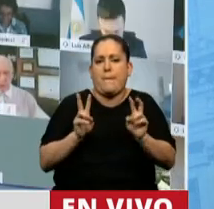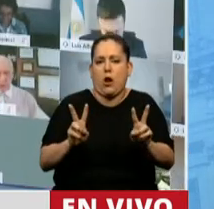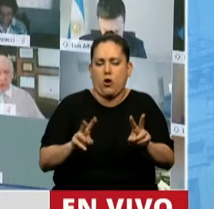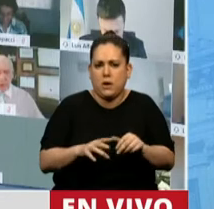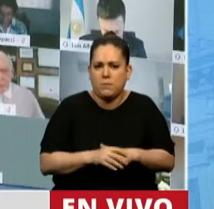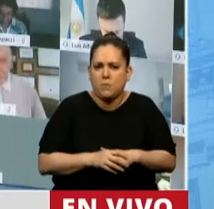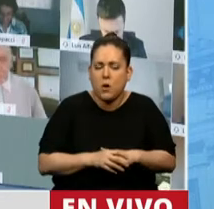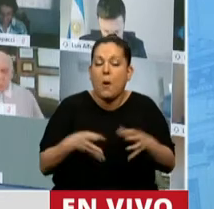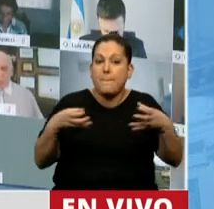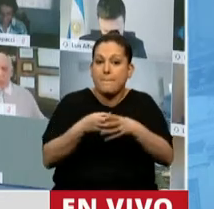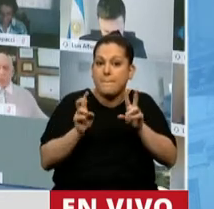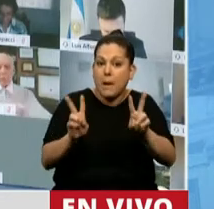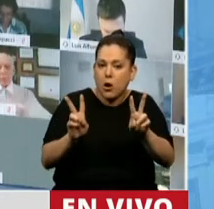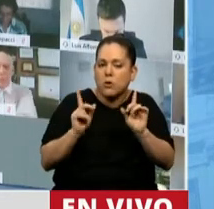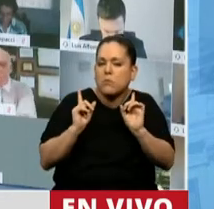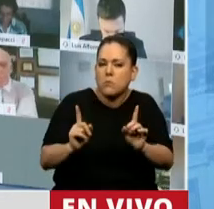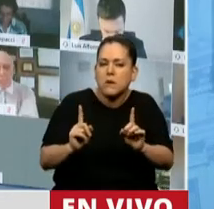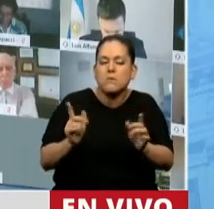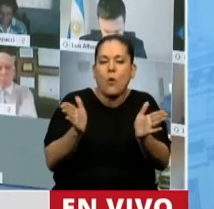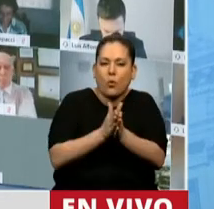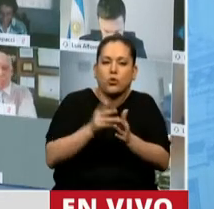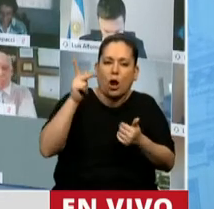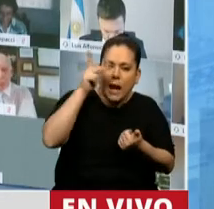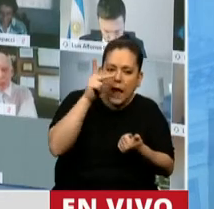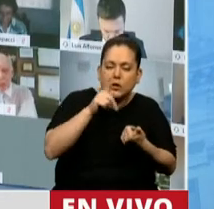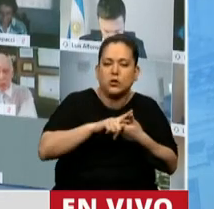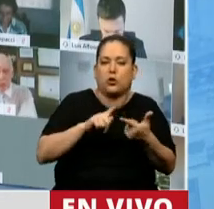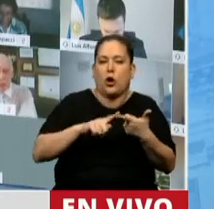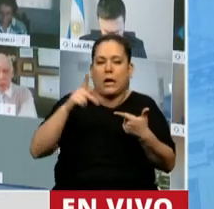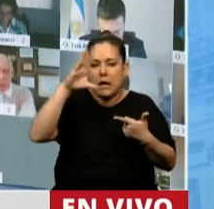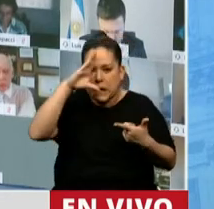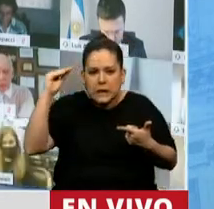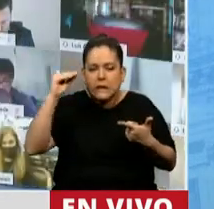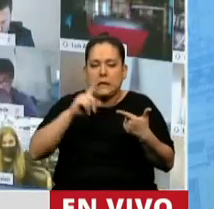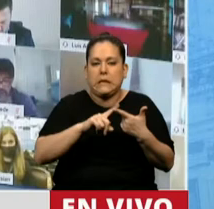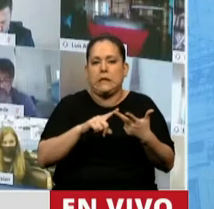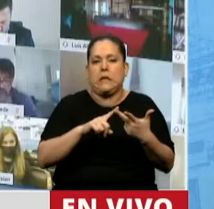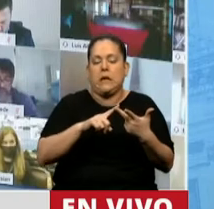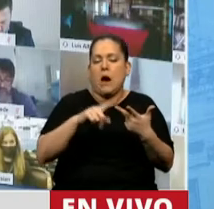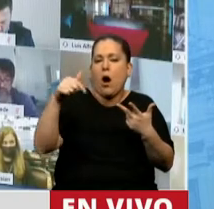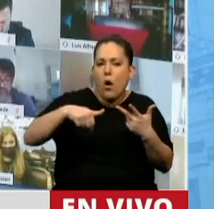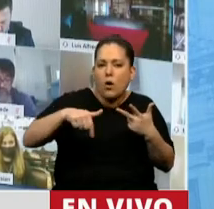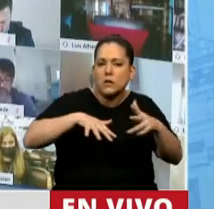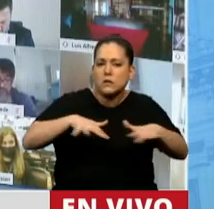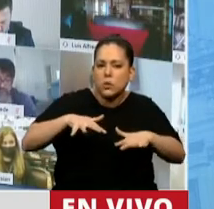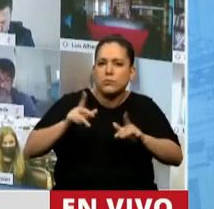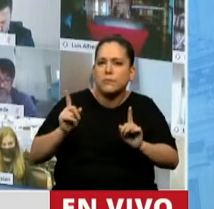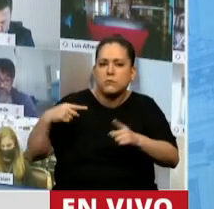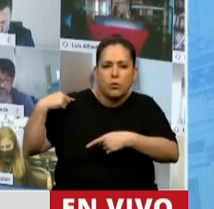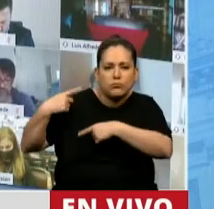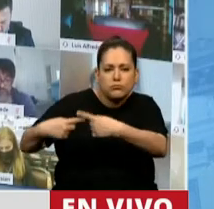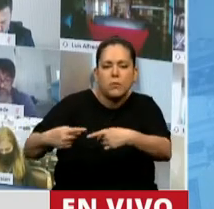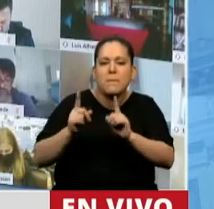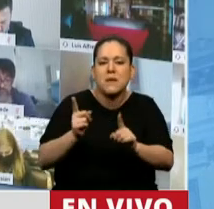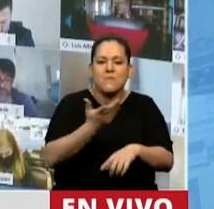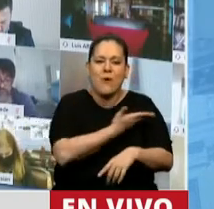que desarrollamos en definitiva con Néstor, con Cristina, ese paradigma que hoy estamos reconstruyendo por nuestro